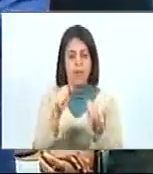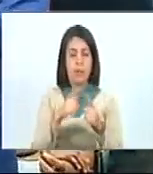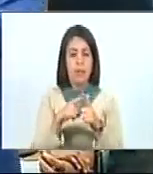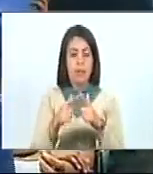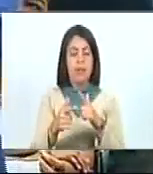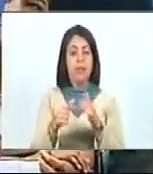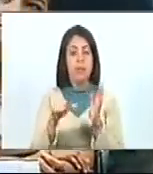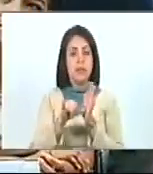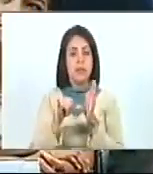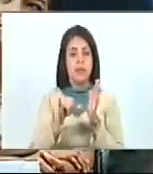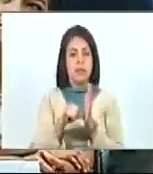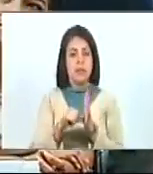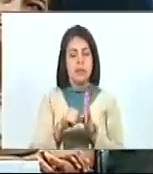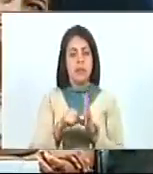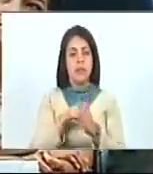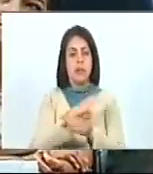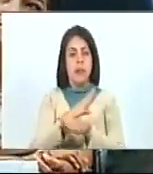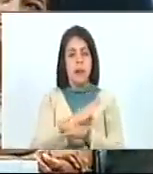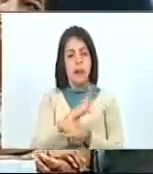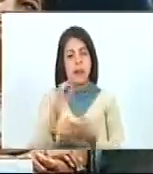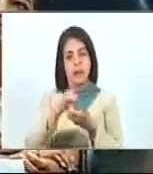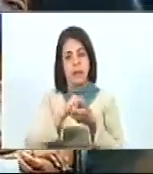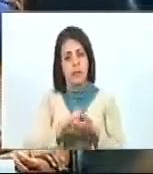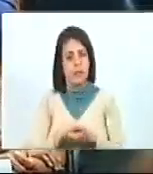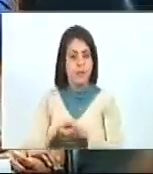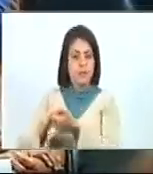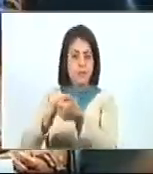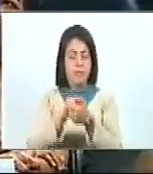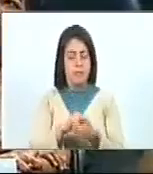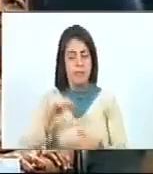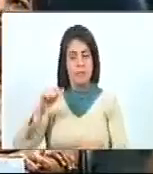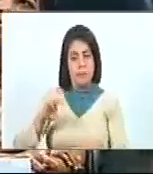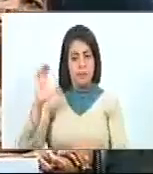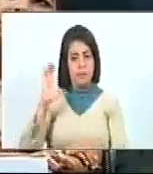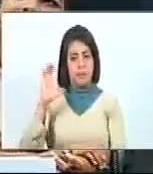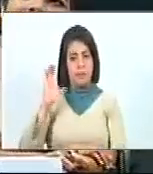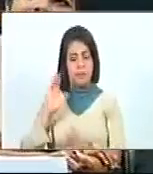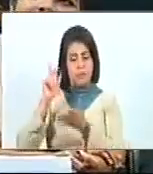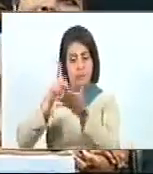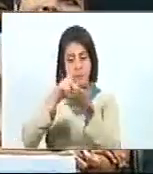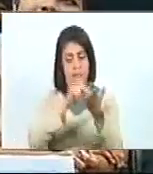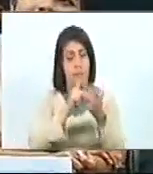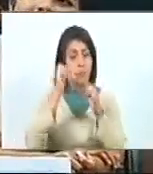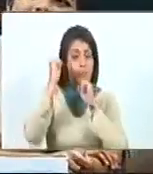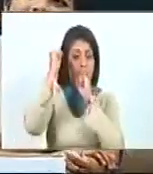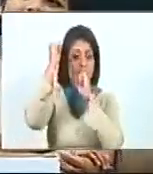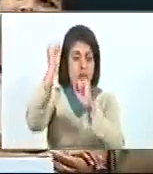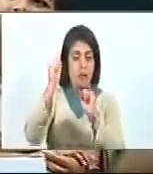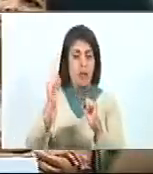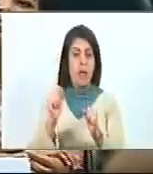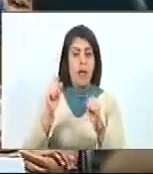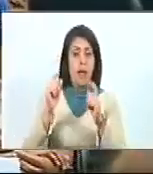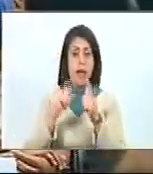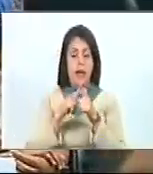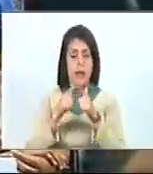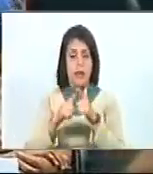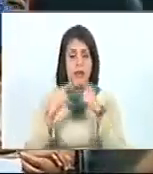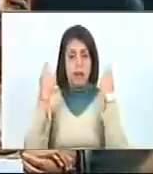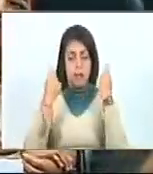las provincias de Varinas, de Trujillo y de la misma Caracas, donde llegamos victoriosos en la campaña admirable.